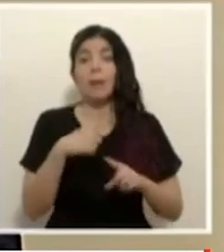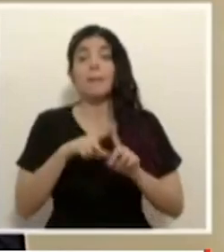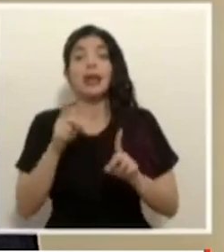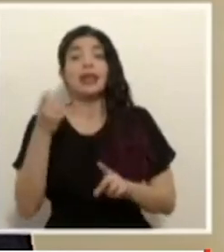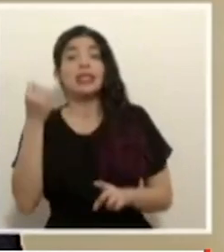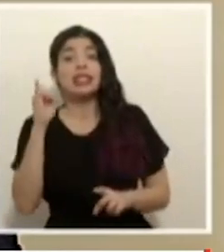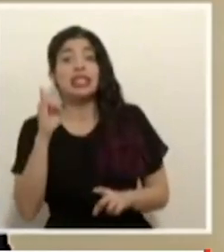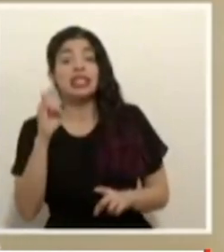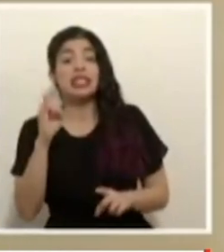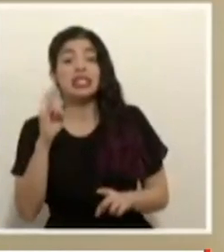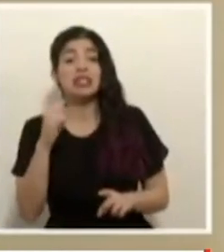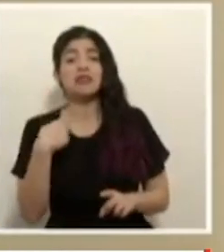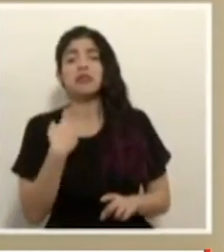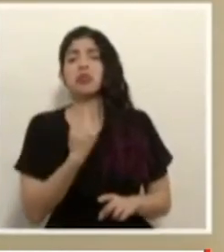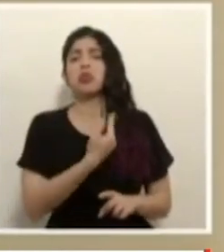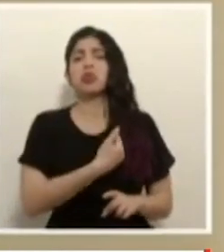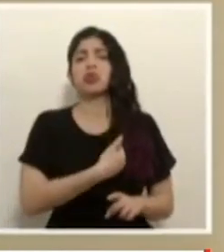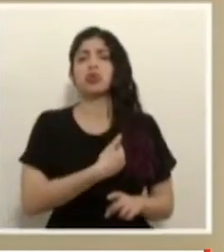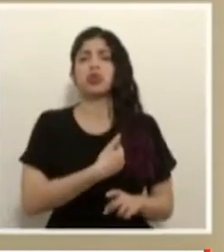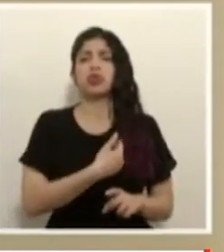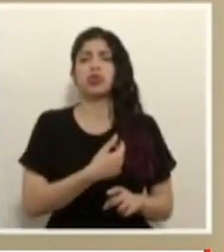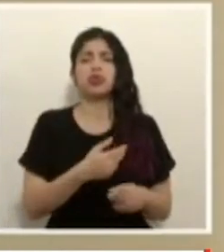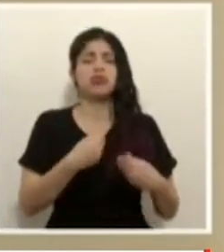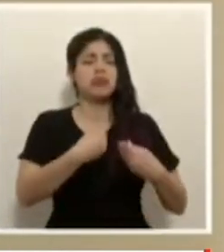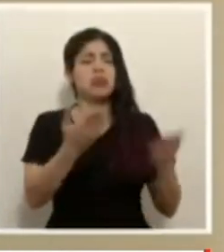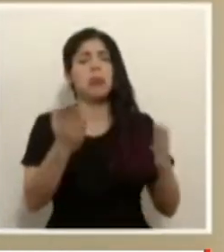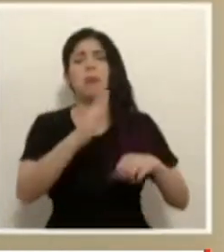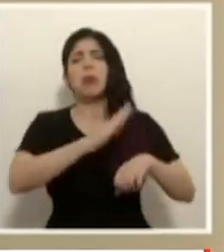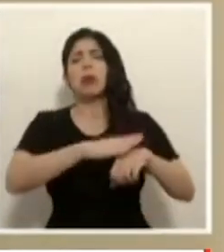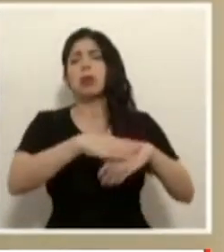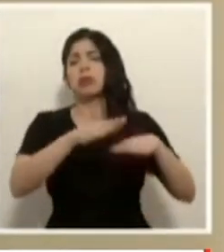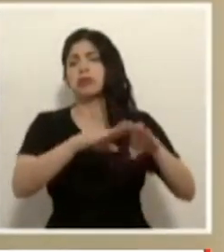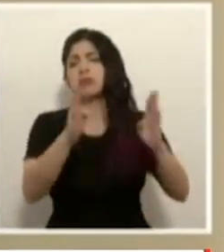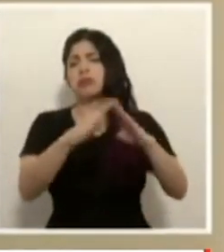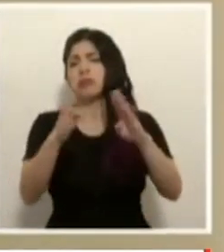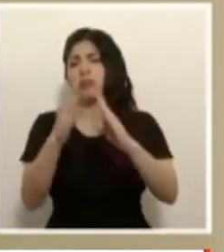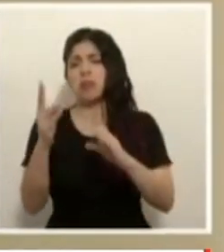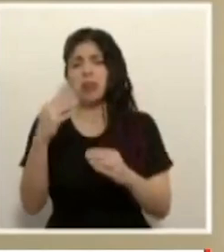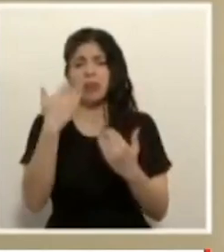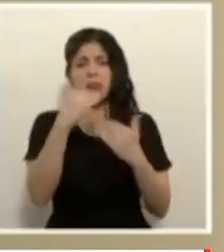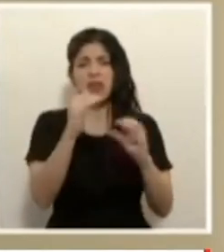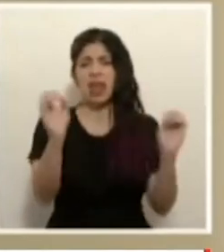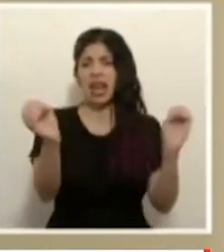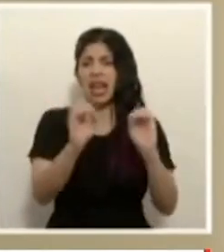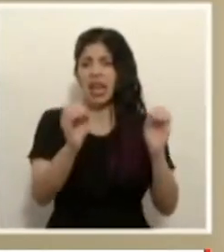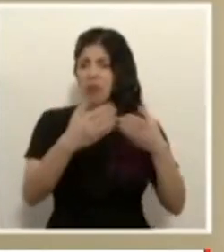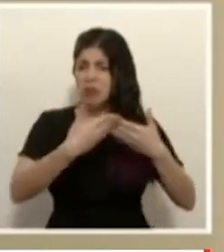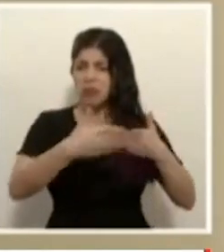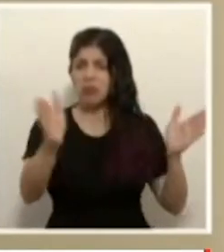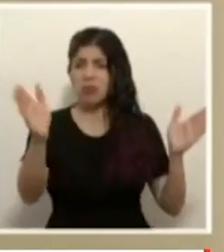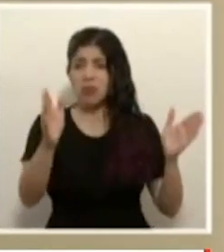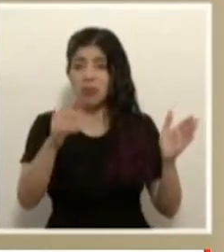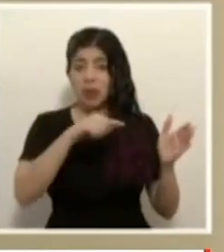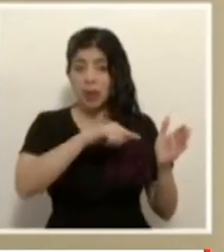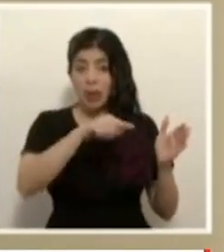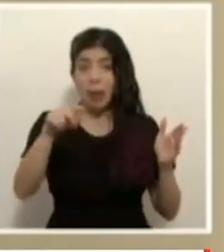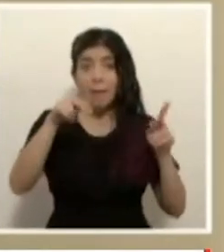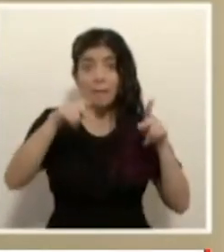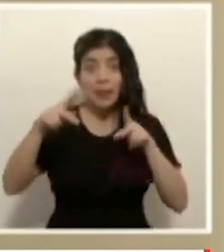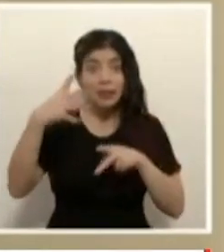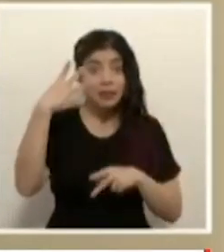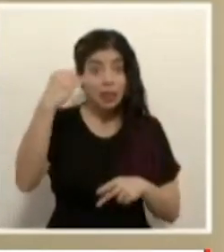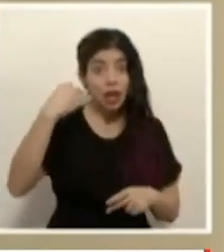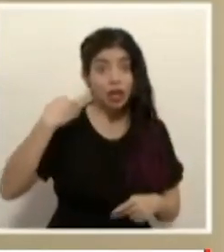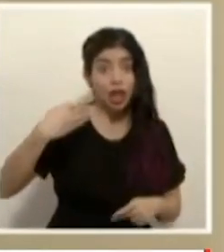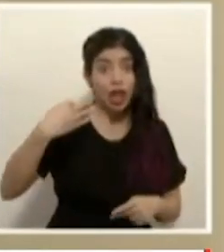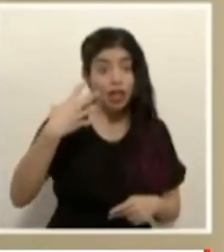si somos absolutamente permisivos y no implementamos medidas esas personas que salen día a día a